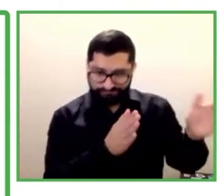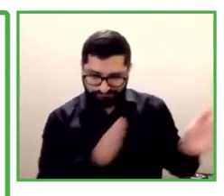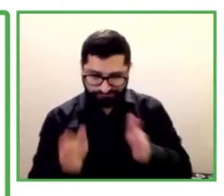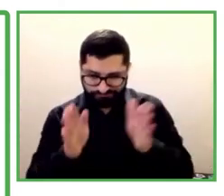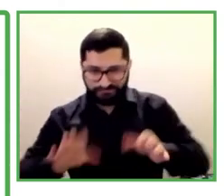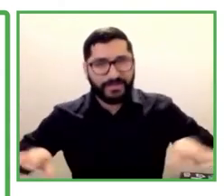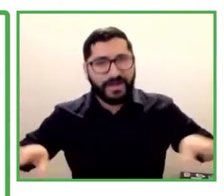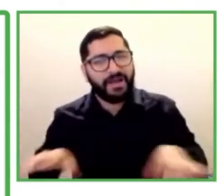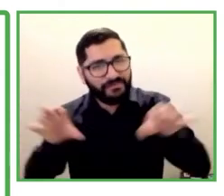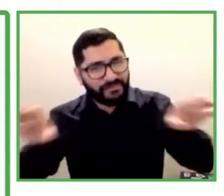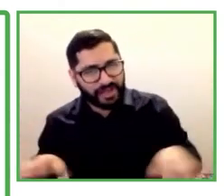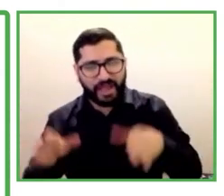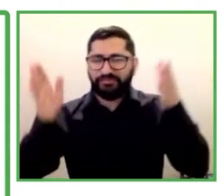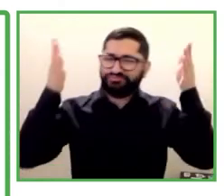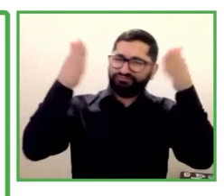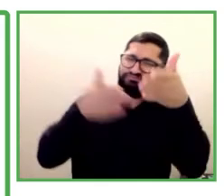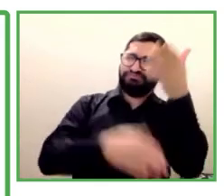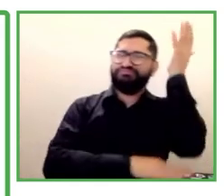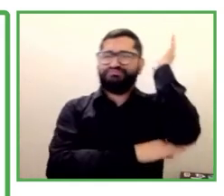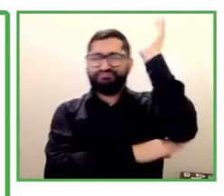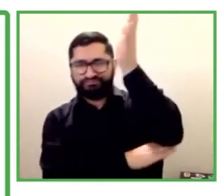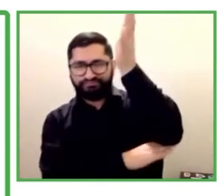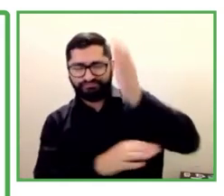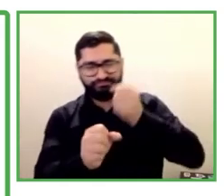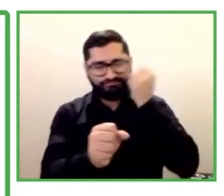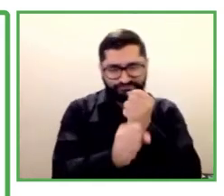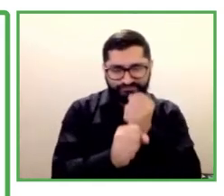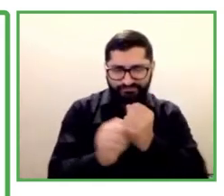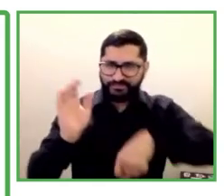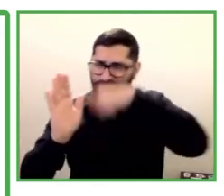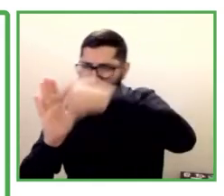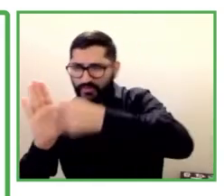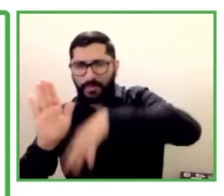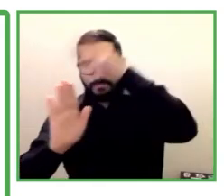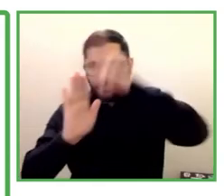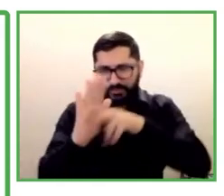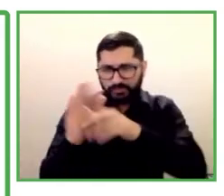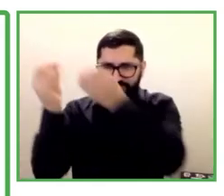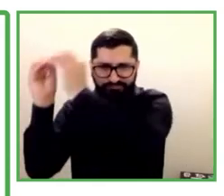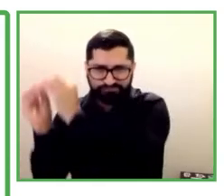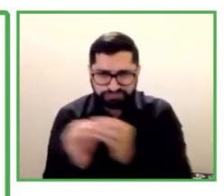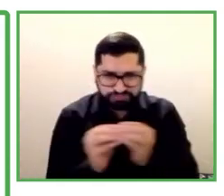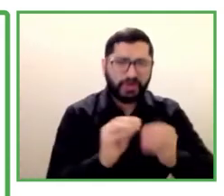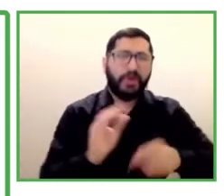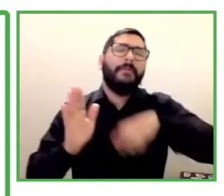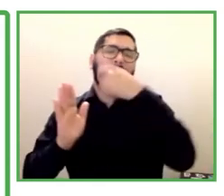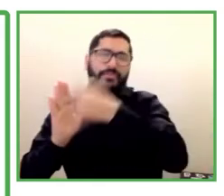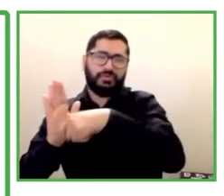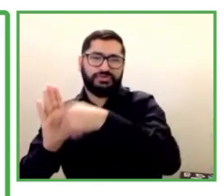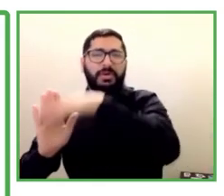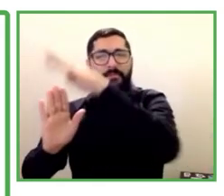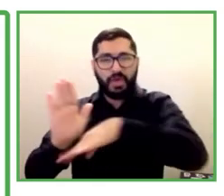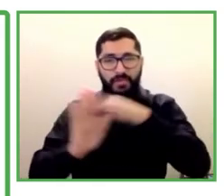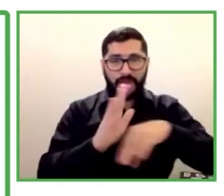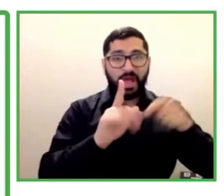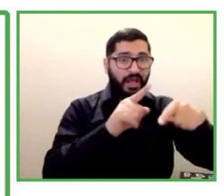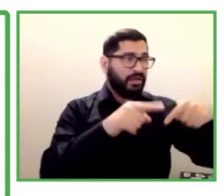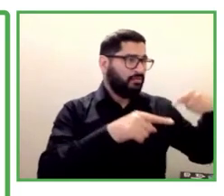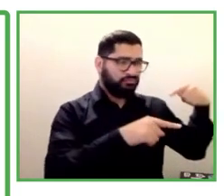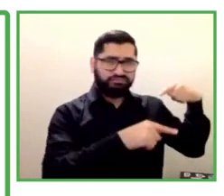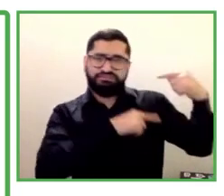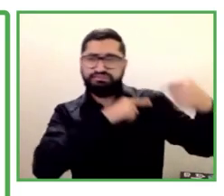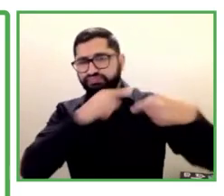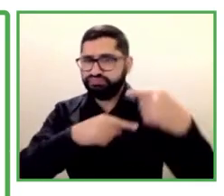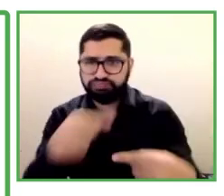a crear nuevas oportunidades para todas las generaciones en estos territorios. Con este plan, con los agentes de promoción de